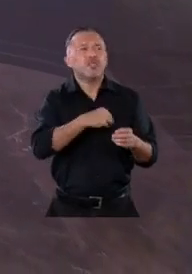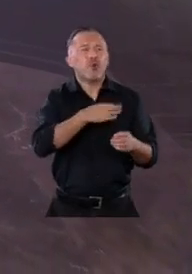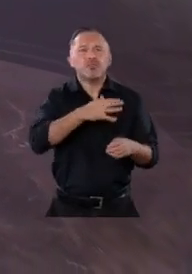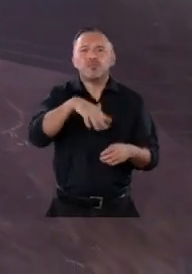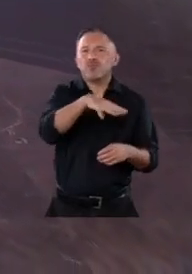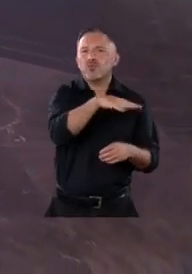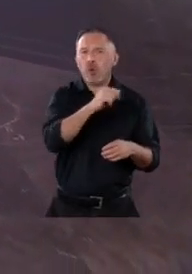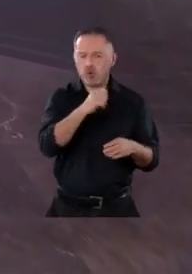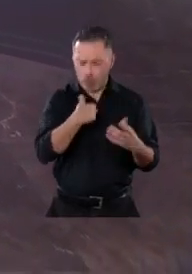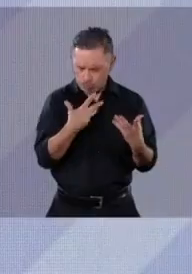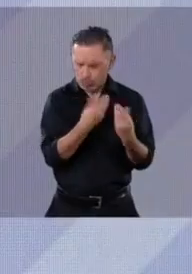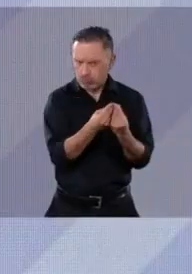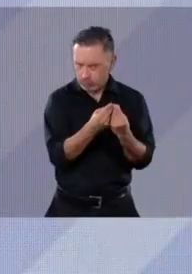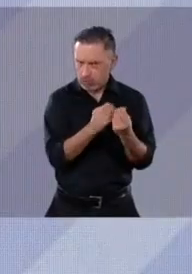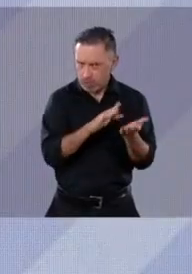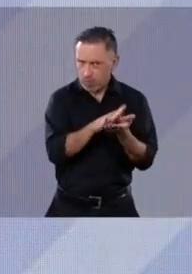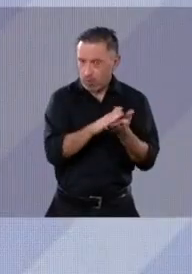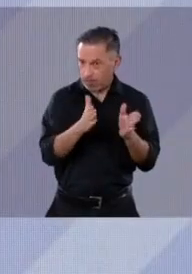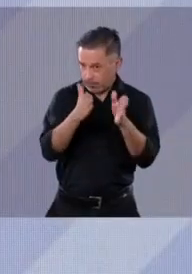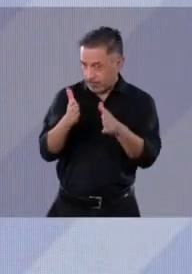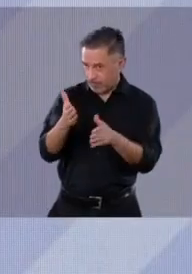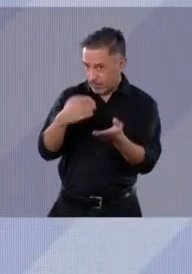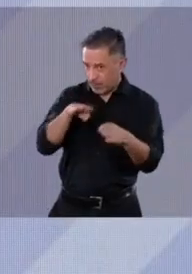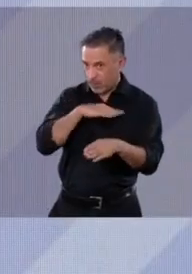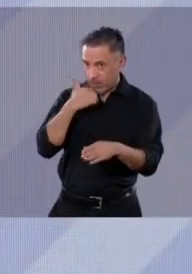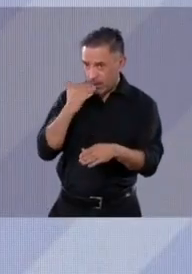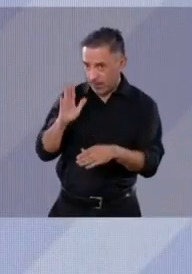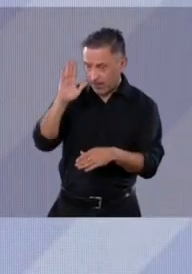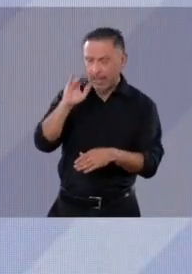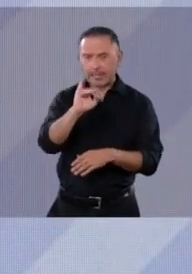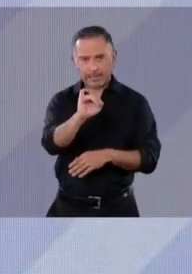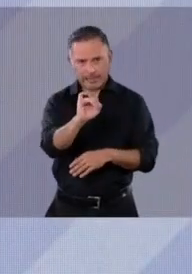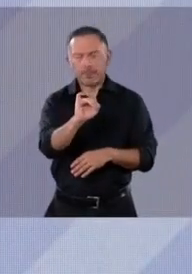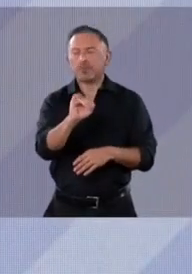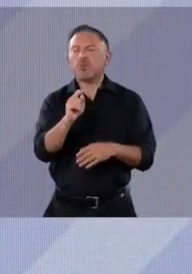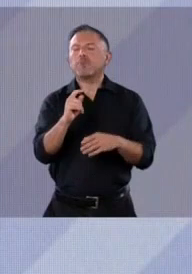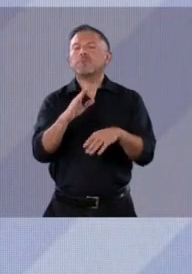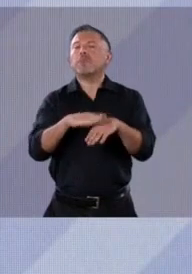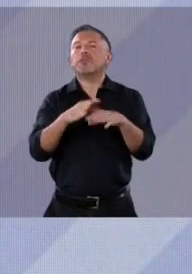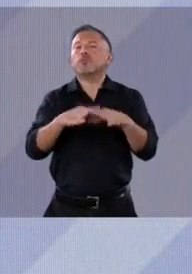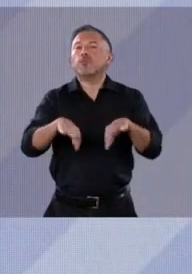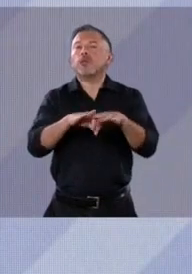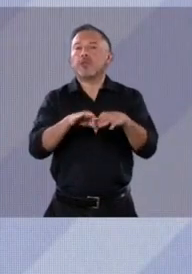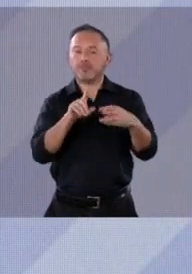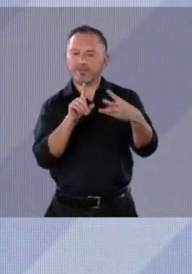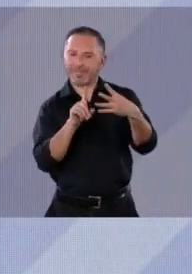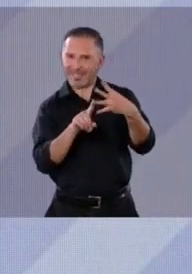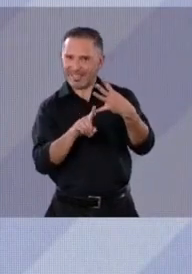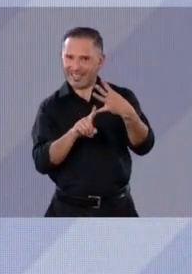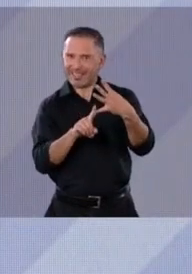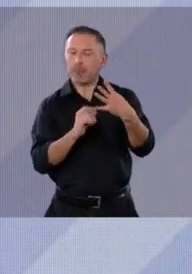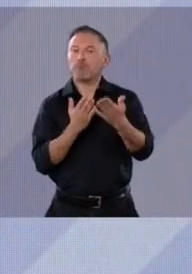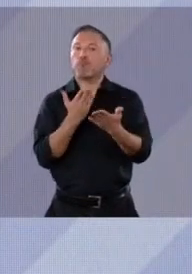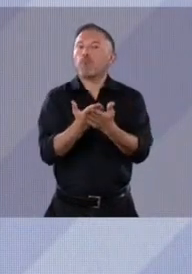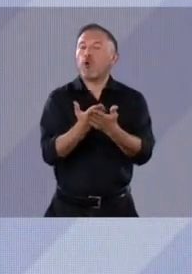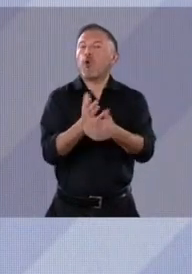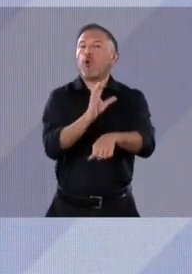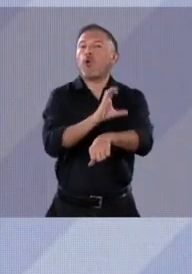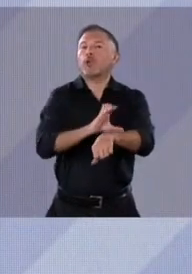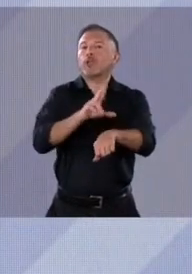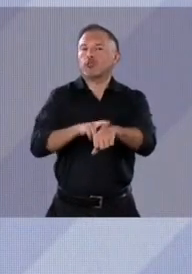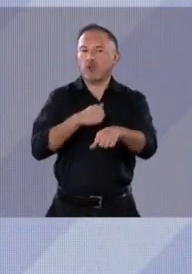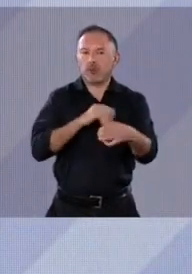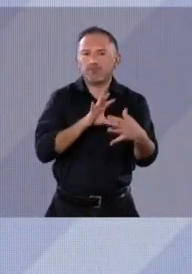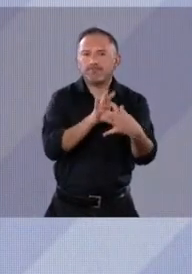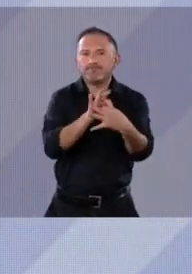palabra? Sí, por supuesto. El último eje que planteamos es la coordinación. Vamos a mantener los gabinetes de seguridad y construcción de la